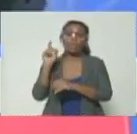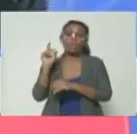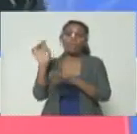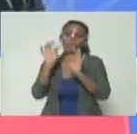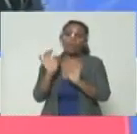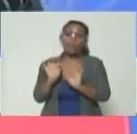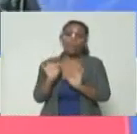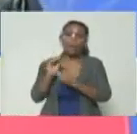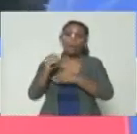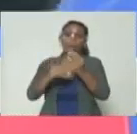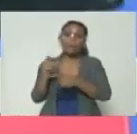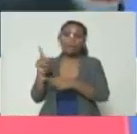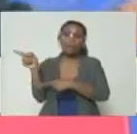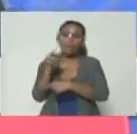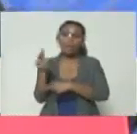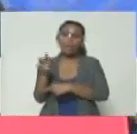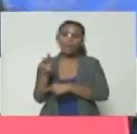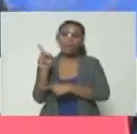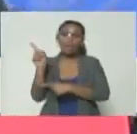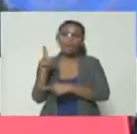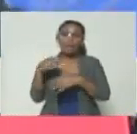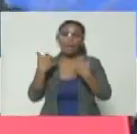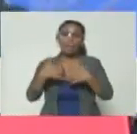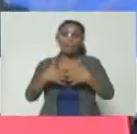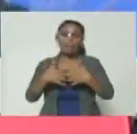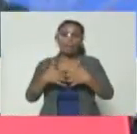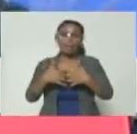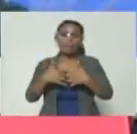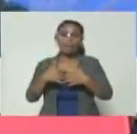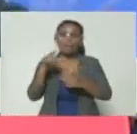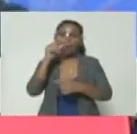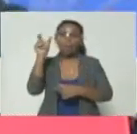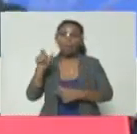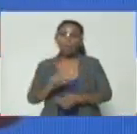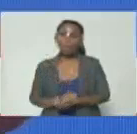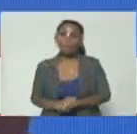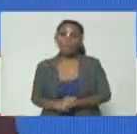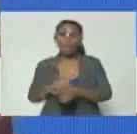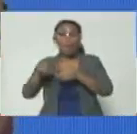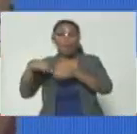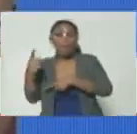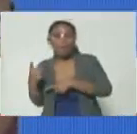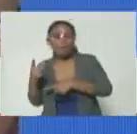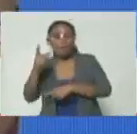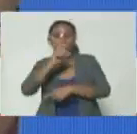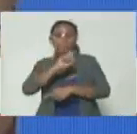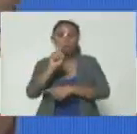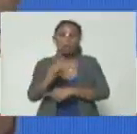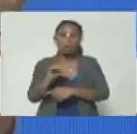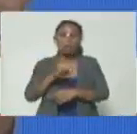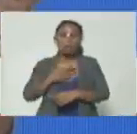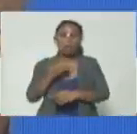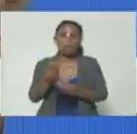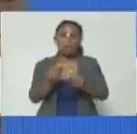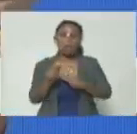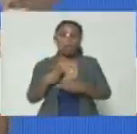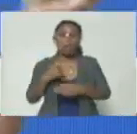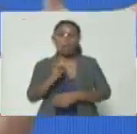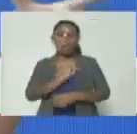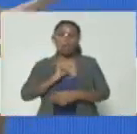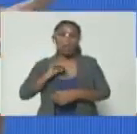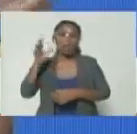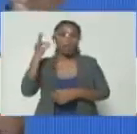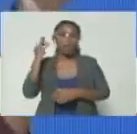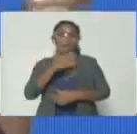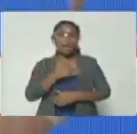entonces entre Silver Corp y esta empresa propiedad de Antonio Intriago bueno la otra pregunta quería saber si nos podría dar la identidad de la mujer que